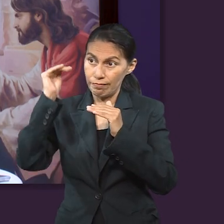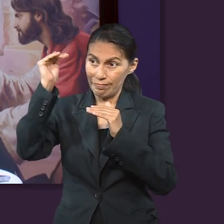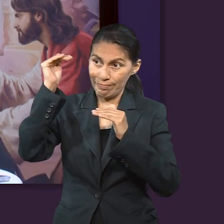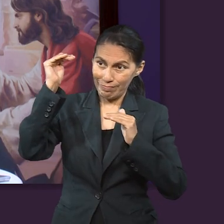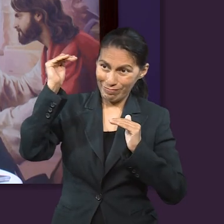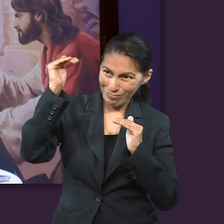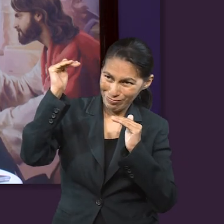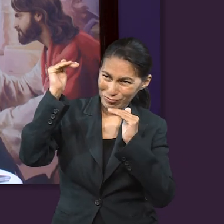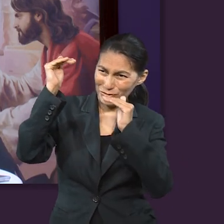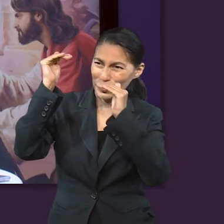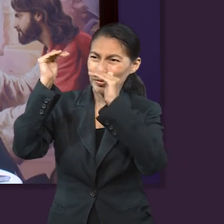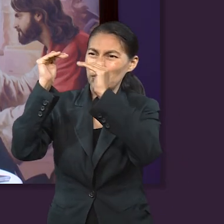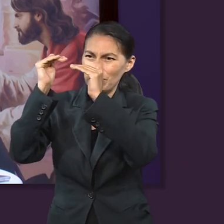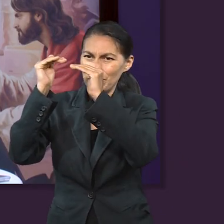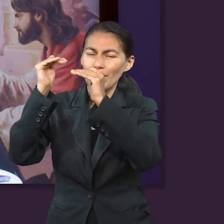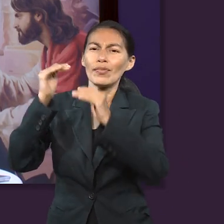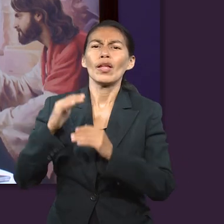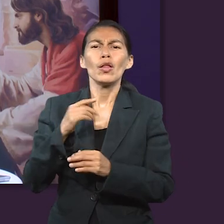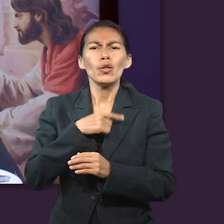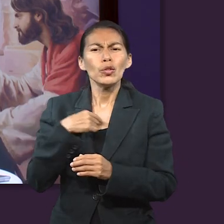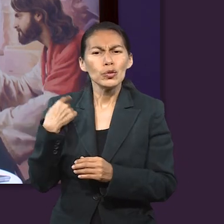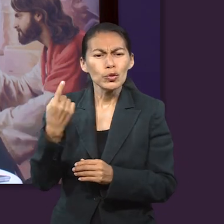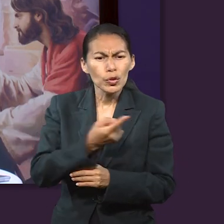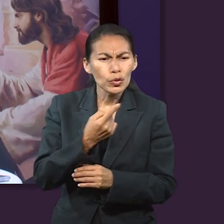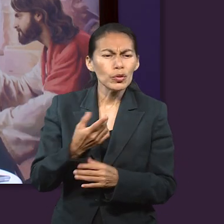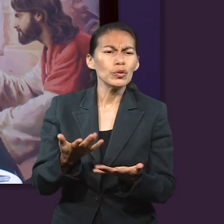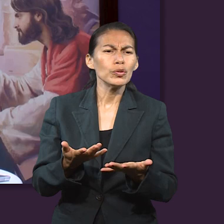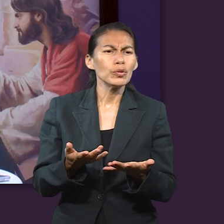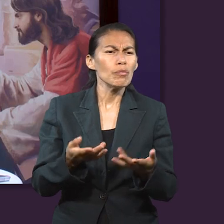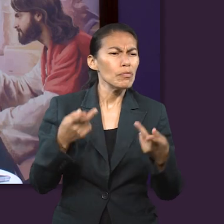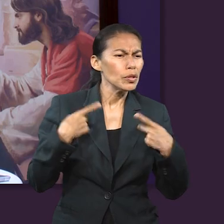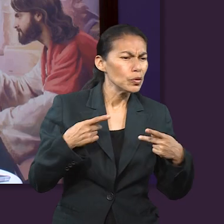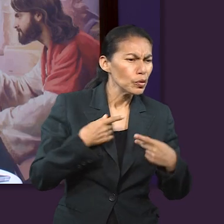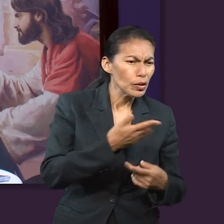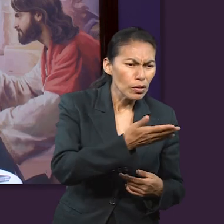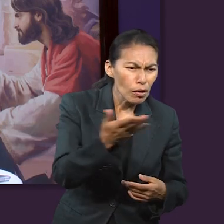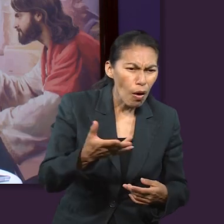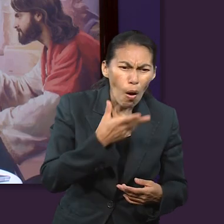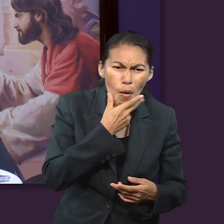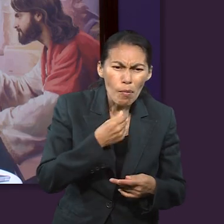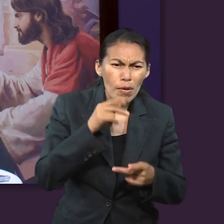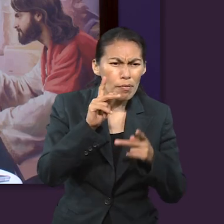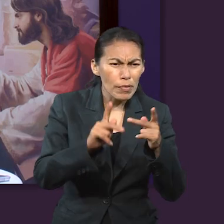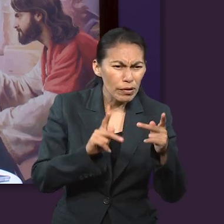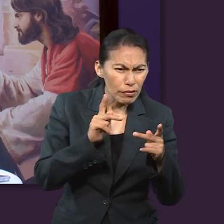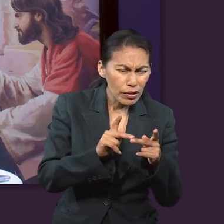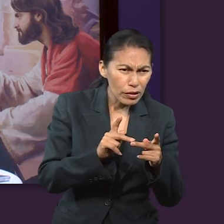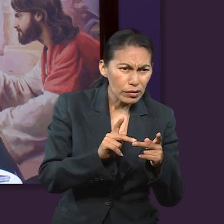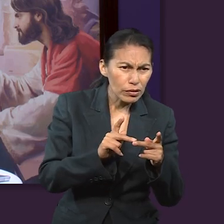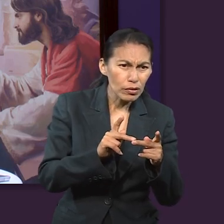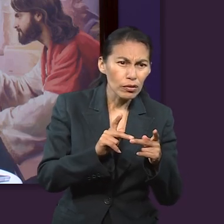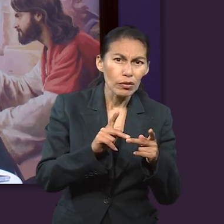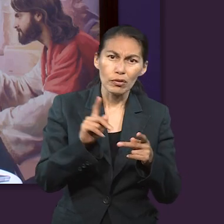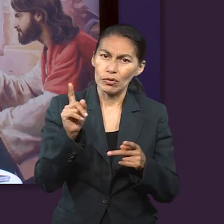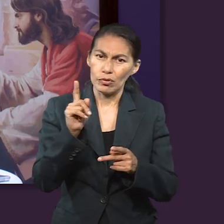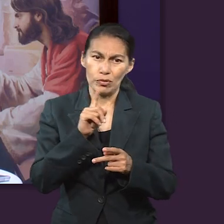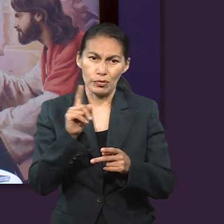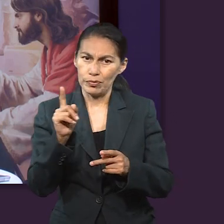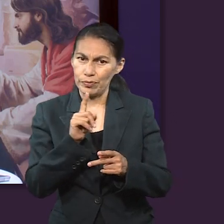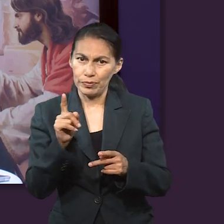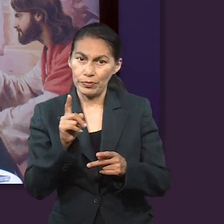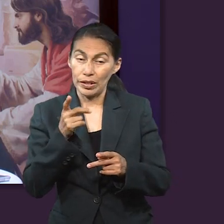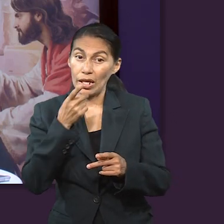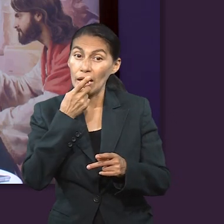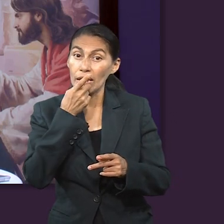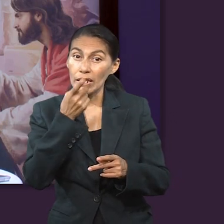Podríamos pensar que cuando dice al hombre perfecto está hablando de cada cristiano, pero no, Pablo está hablando del